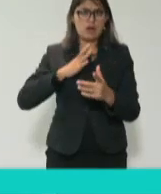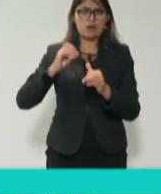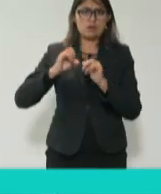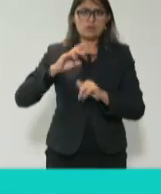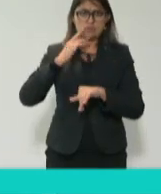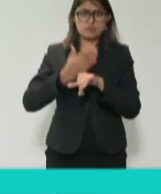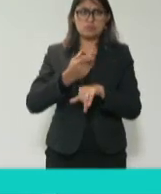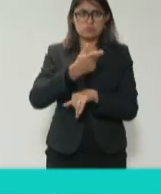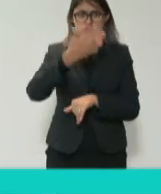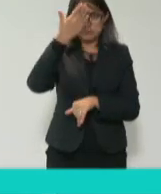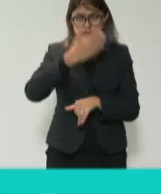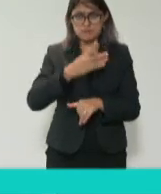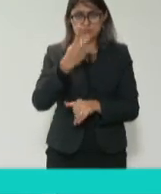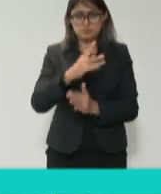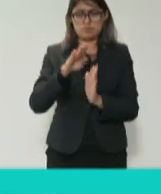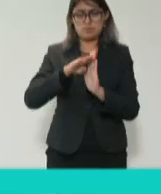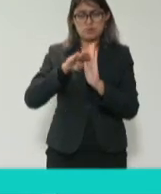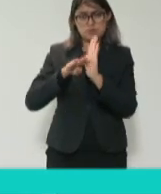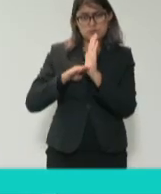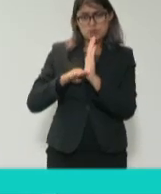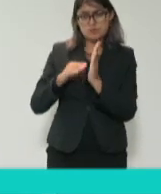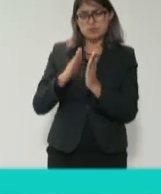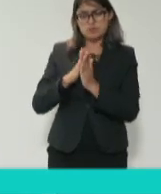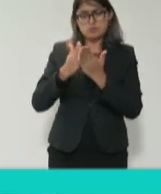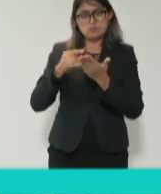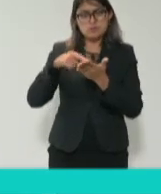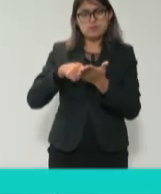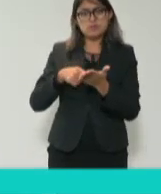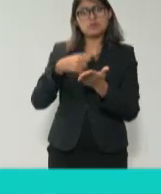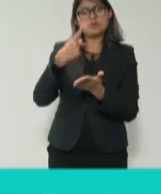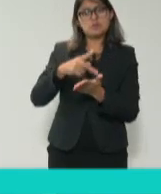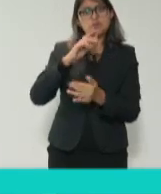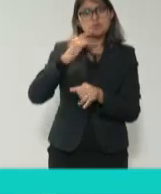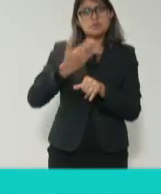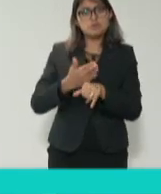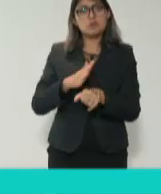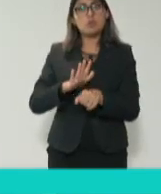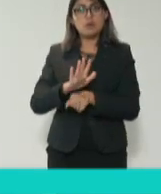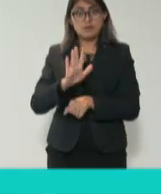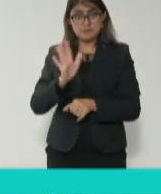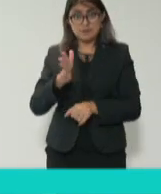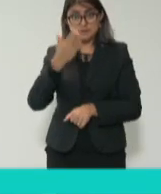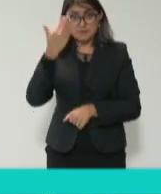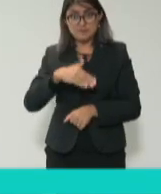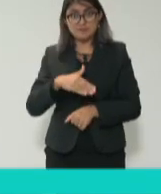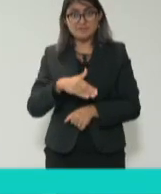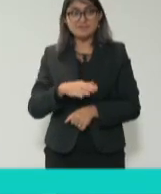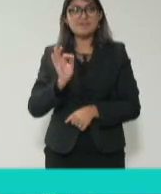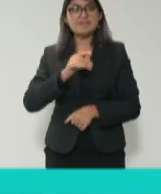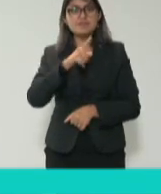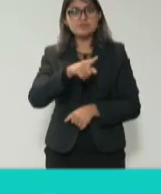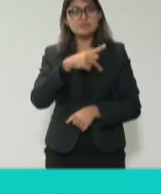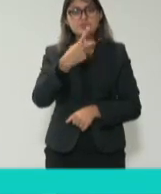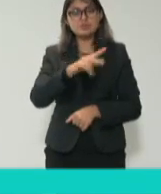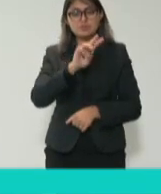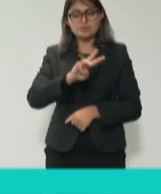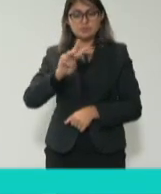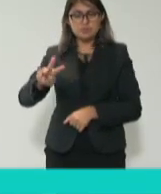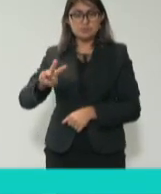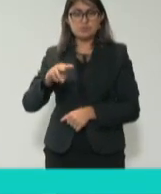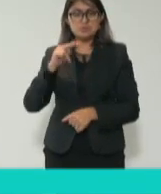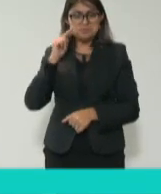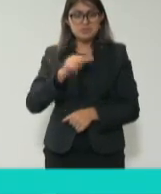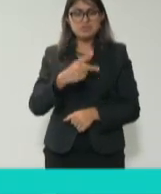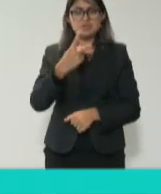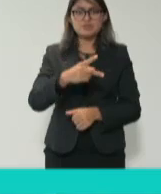manuales de organización y de procedimientos? Váyanse a los portales y es lo primerito que sale no actualizado. De hecho en las dependencias no se trabaja